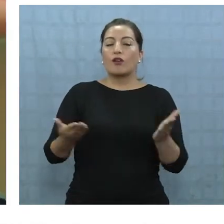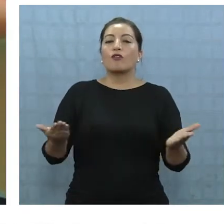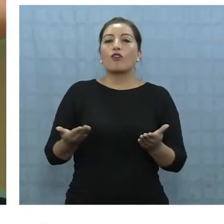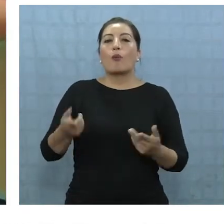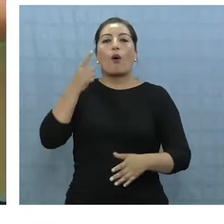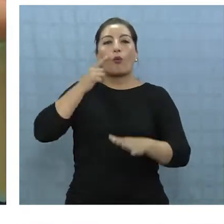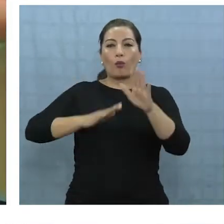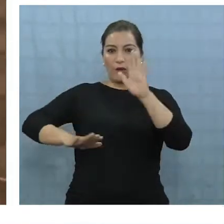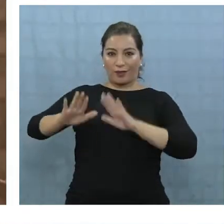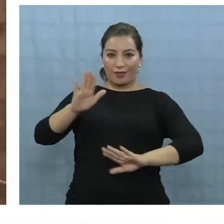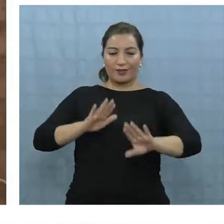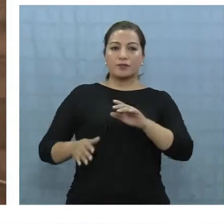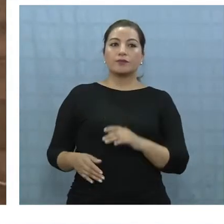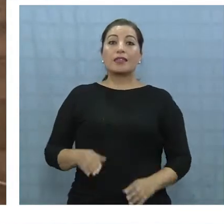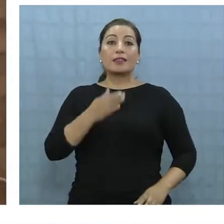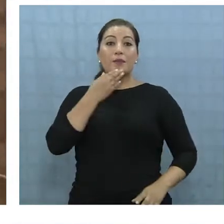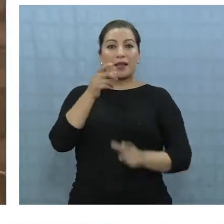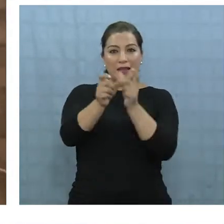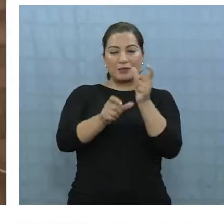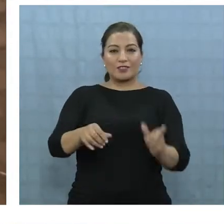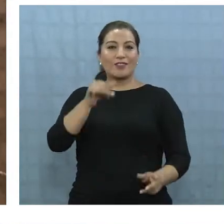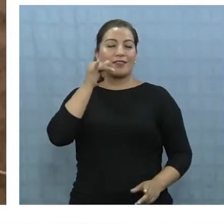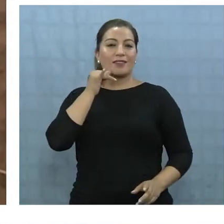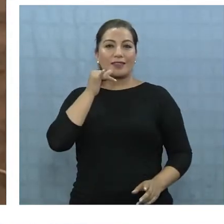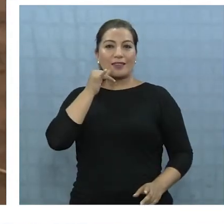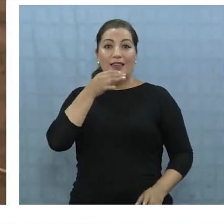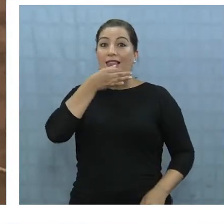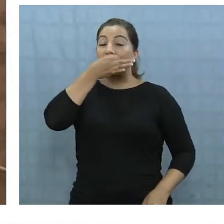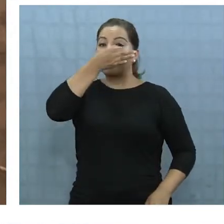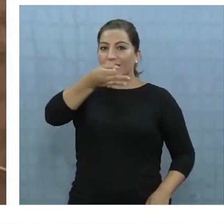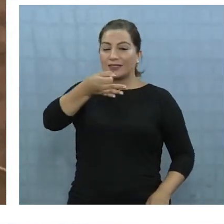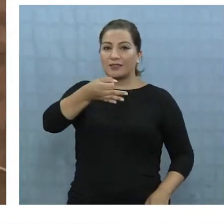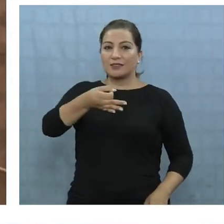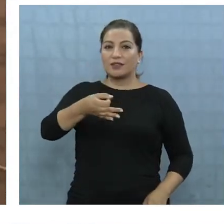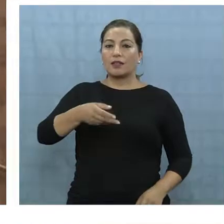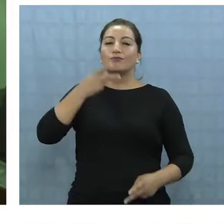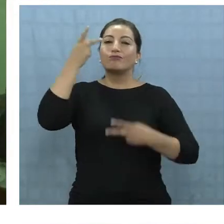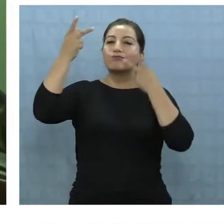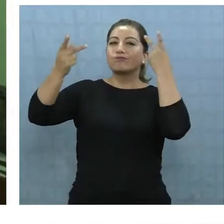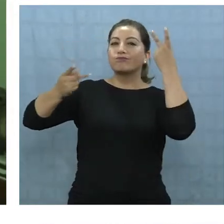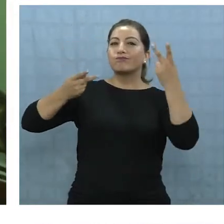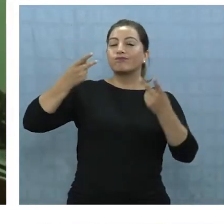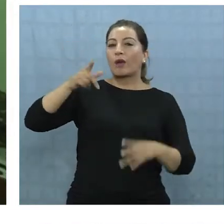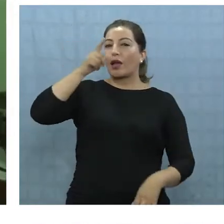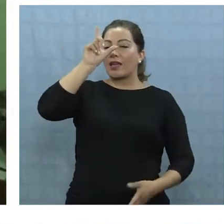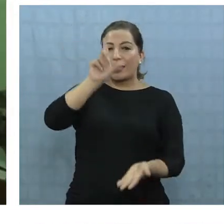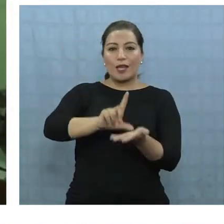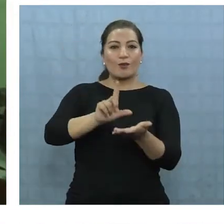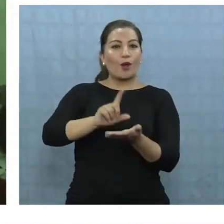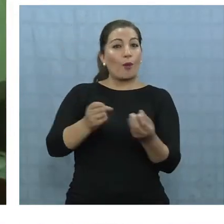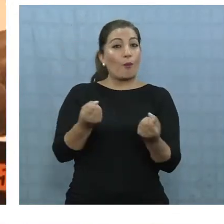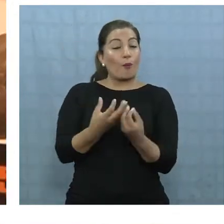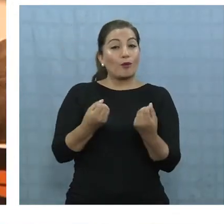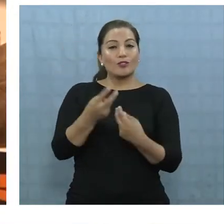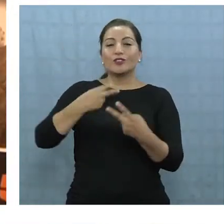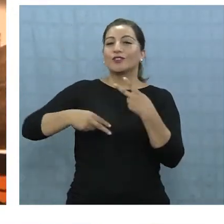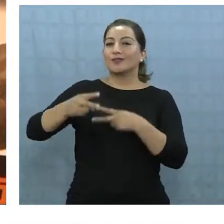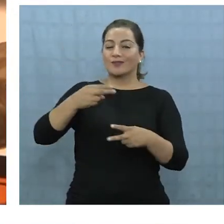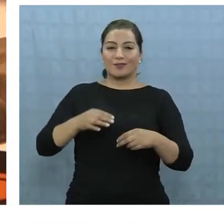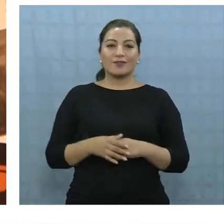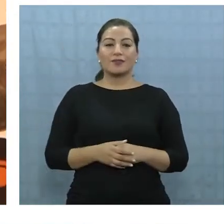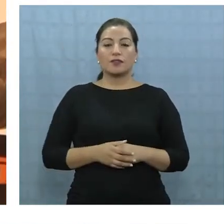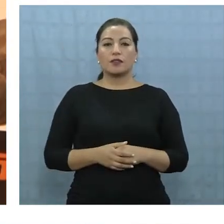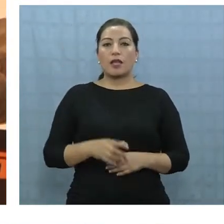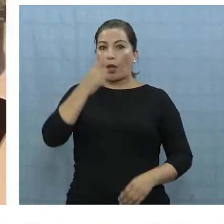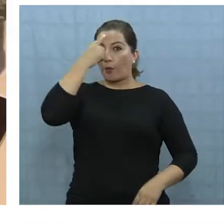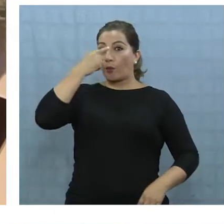momificar. También los iquiqueños recomiendan a los visitantes dar un paseo por este lugar lleno de historia. Con el museo